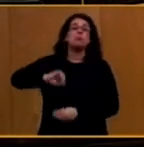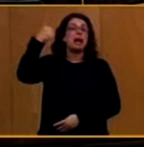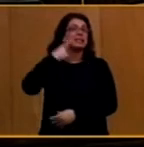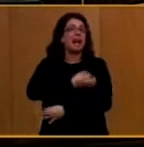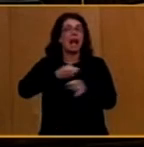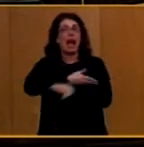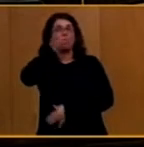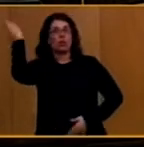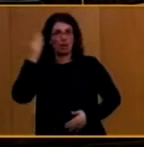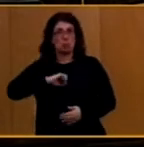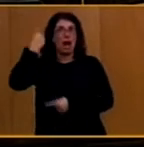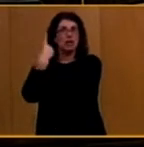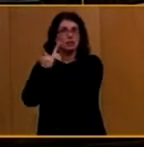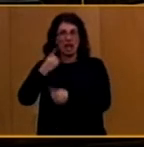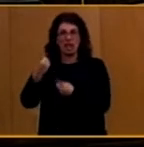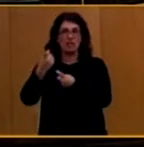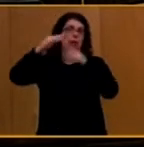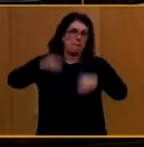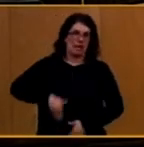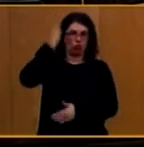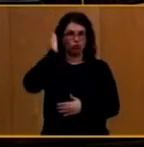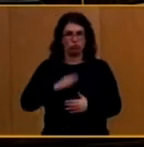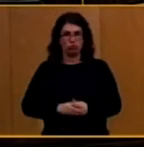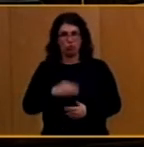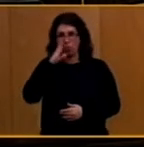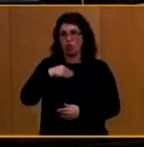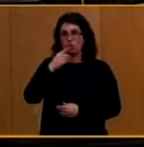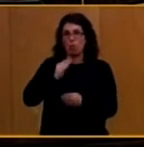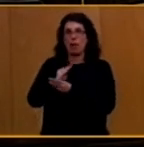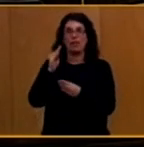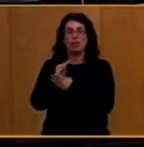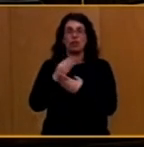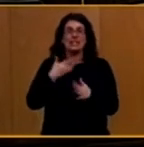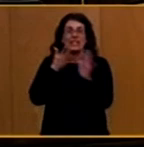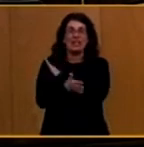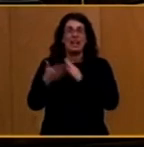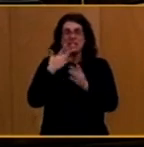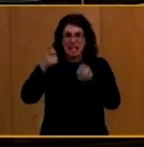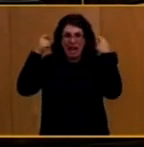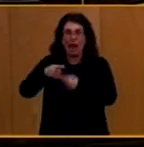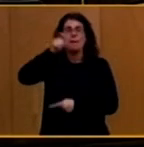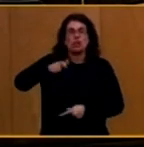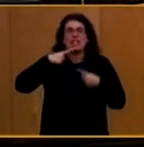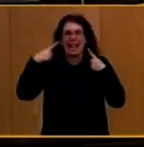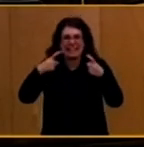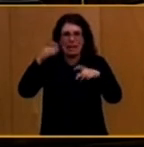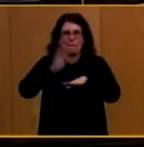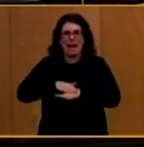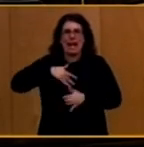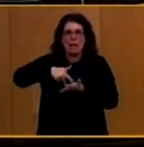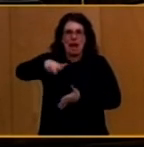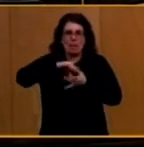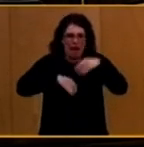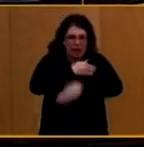de Alba es la que menos subvenciones necesita de tener porque la subvención se entiende que se le da a la gente que la necesita para caminar y no a la gente que le sobran